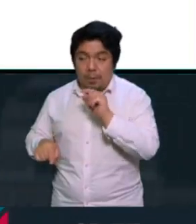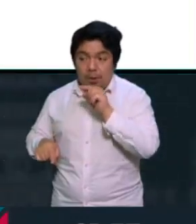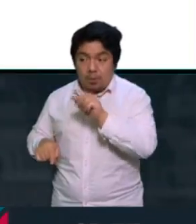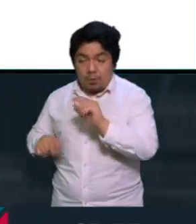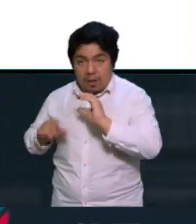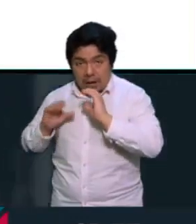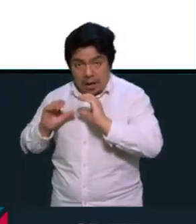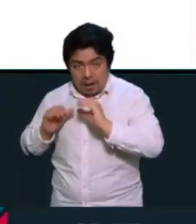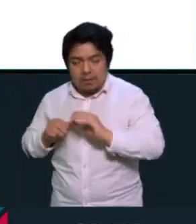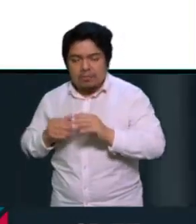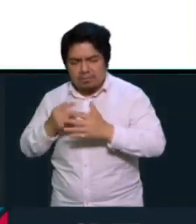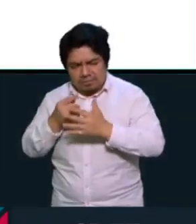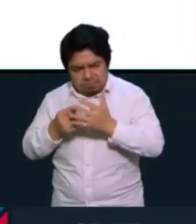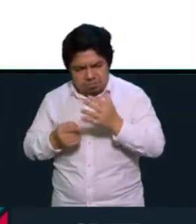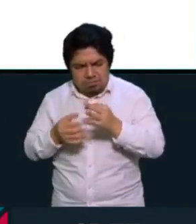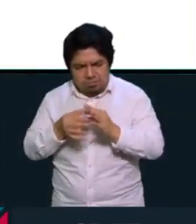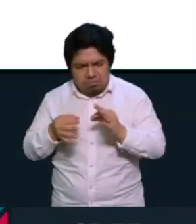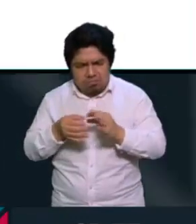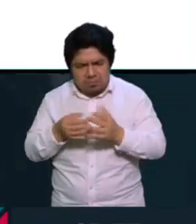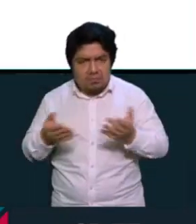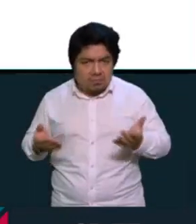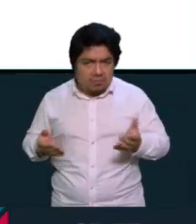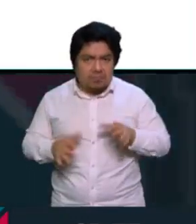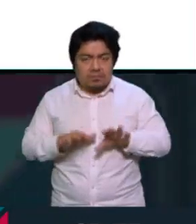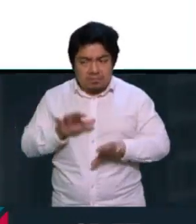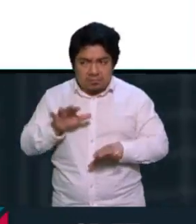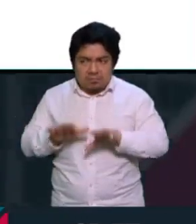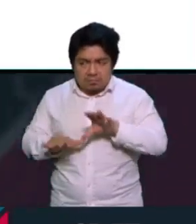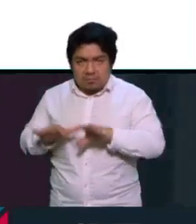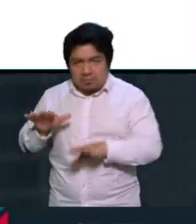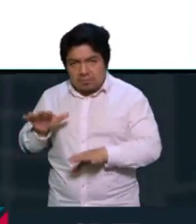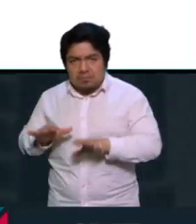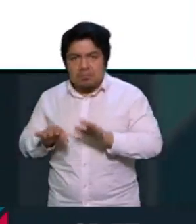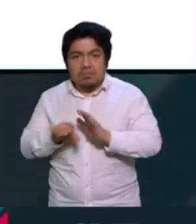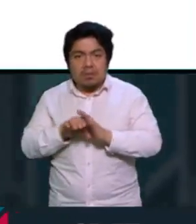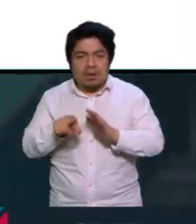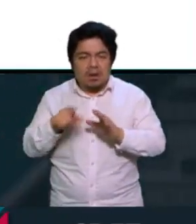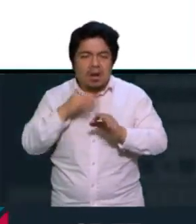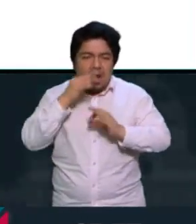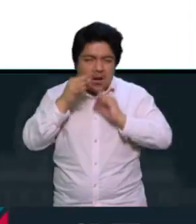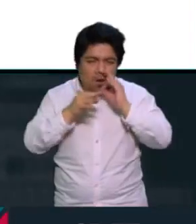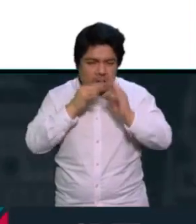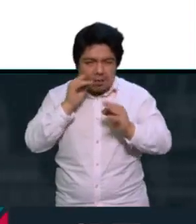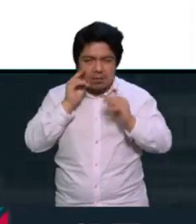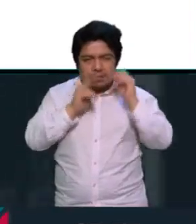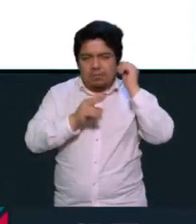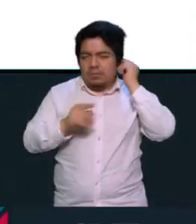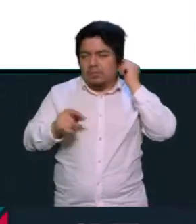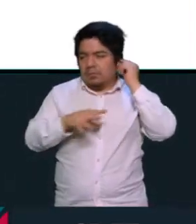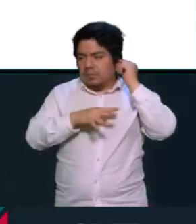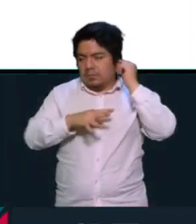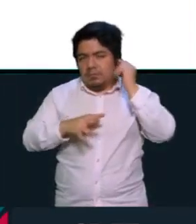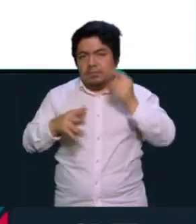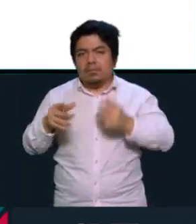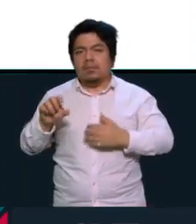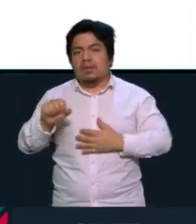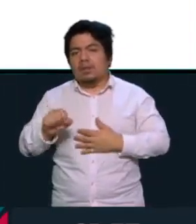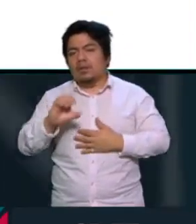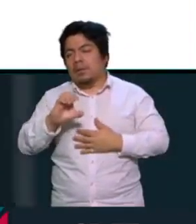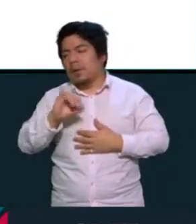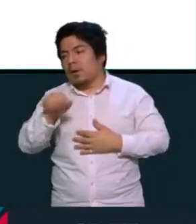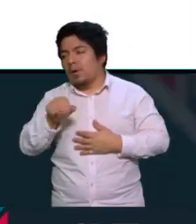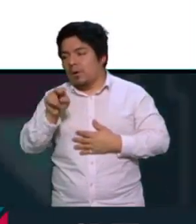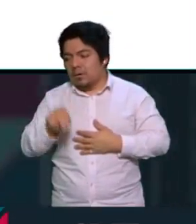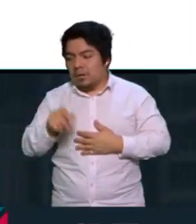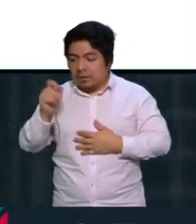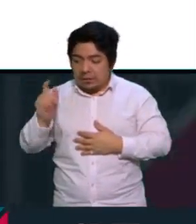cuidas, ¿no? Entonces, ese tipo de cosas que a veces cuando vemos las noticias de las sentencias que hace la Suprema Corte y